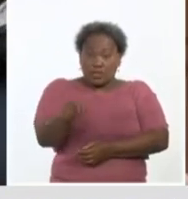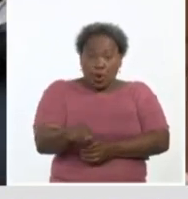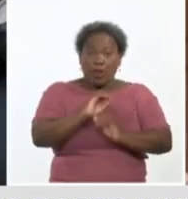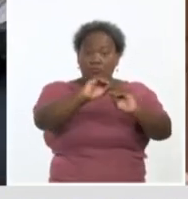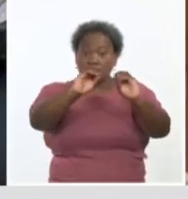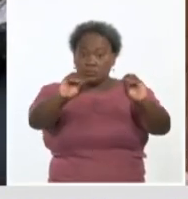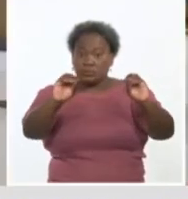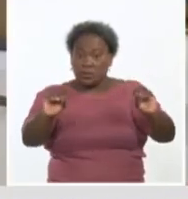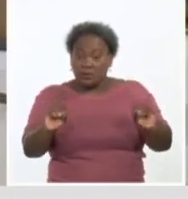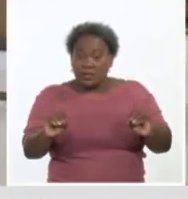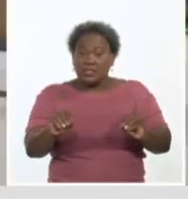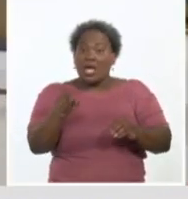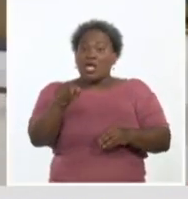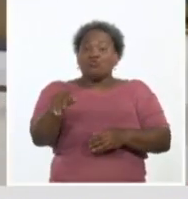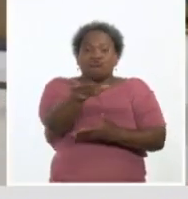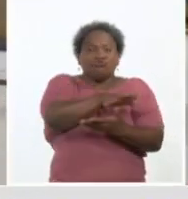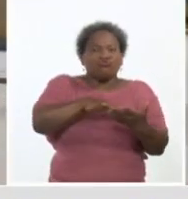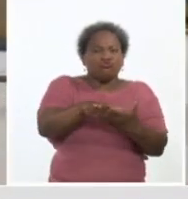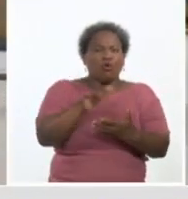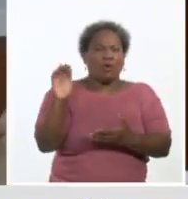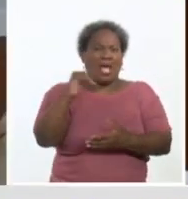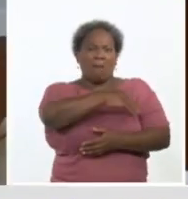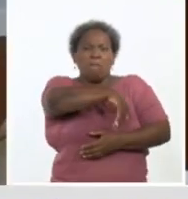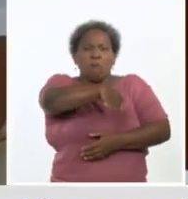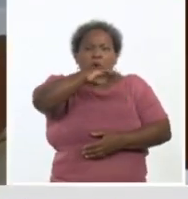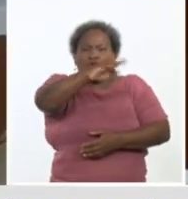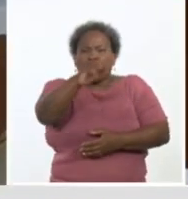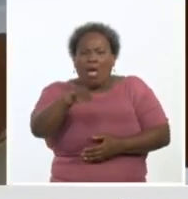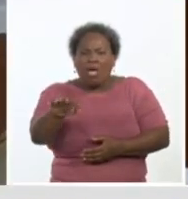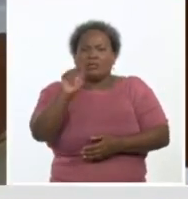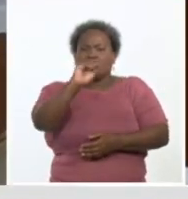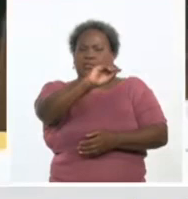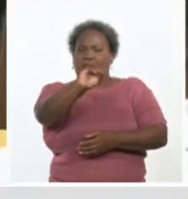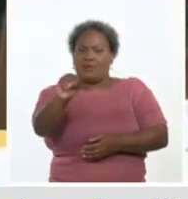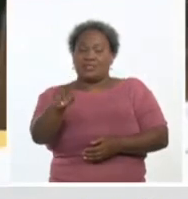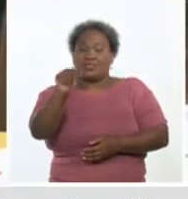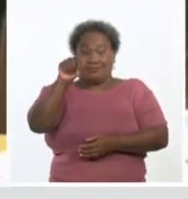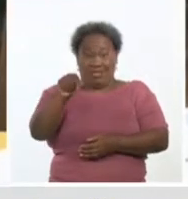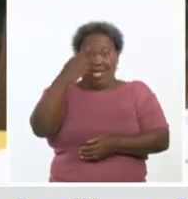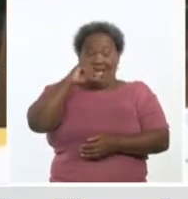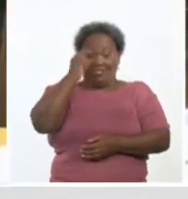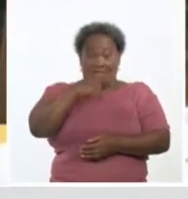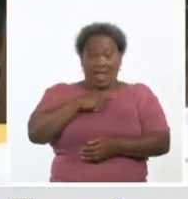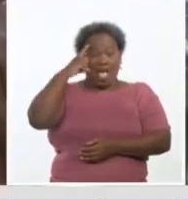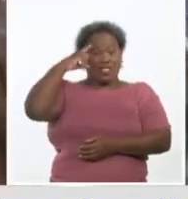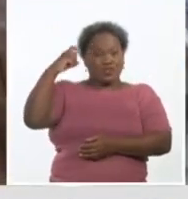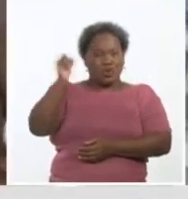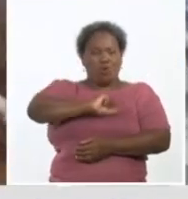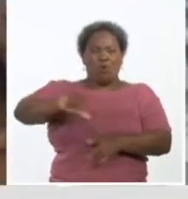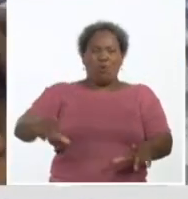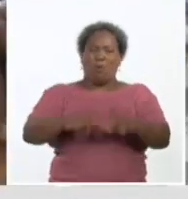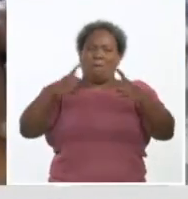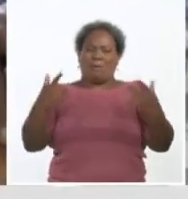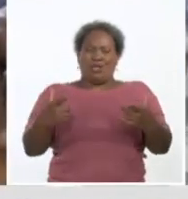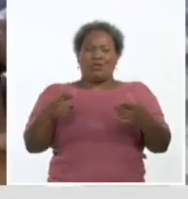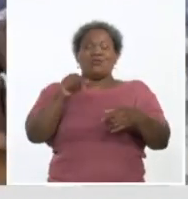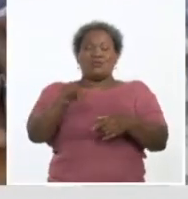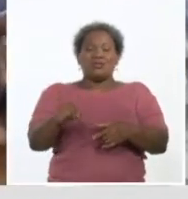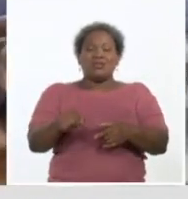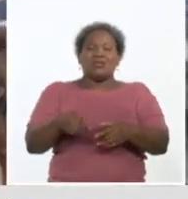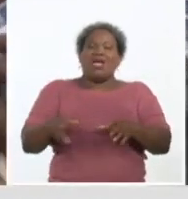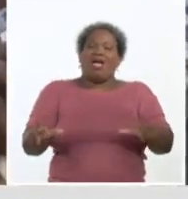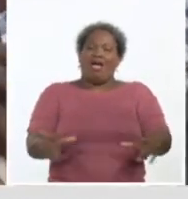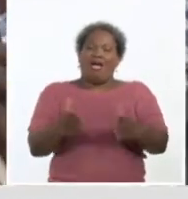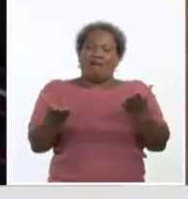más intrincadas. Actala es hoy la concreción del sueño de muchos santiagueros y un paso de avance en el enfrentamiento a la pandemia de